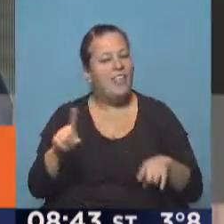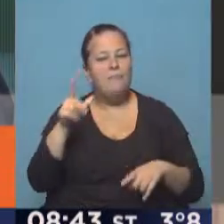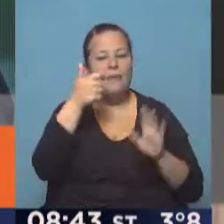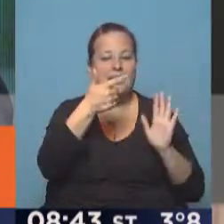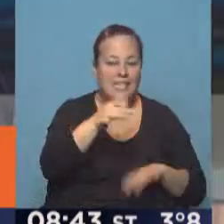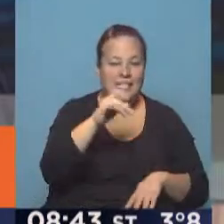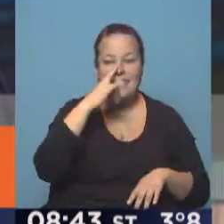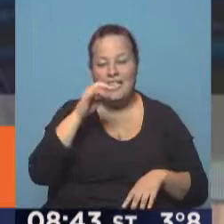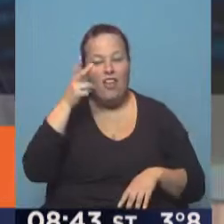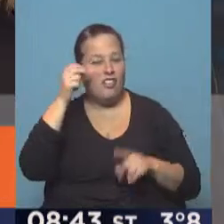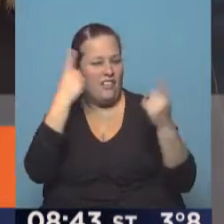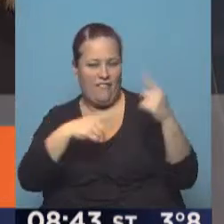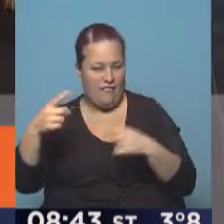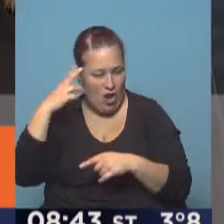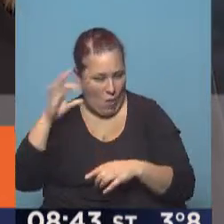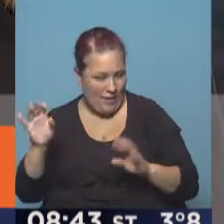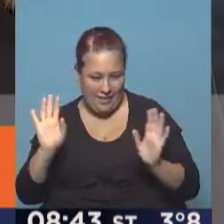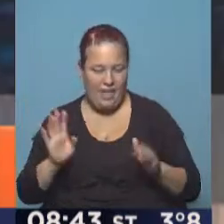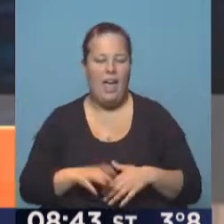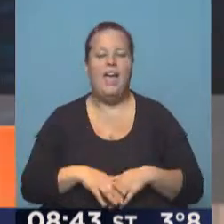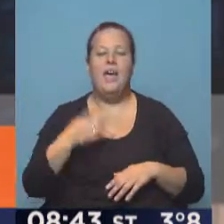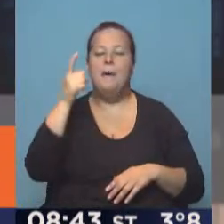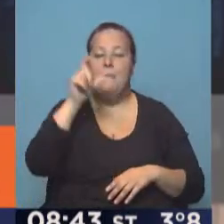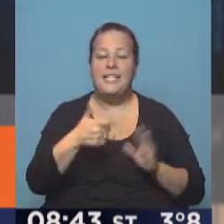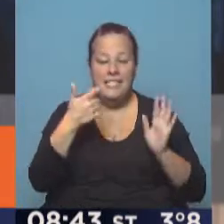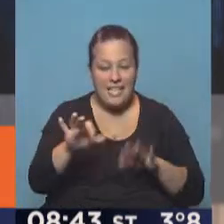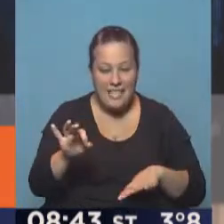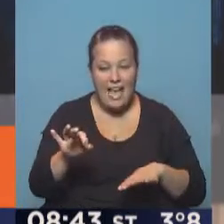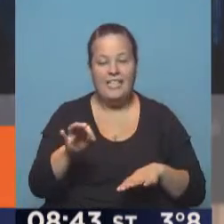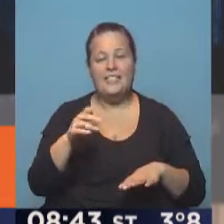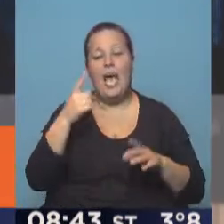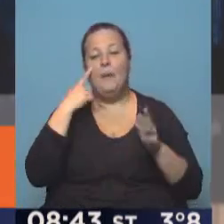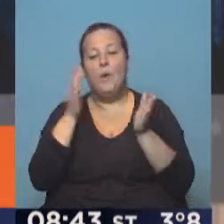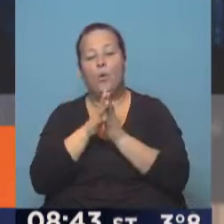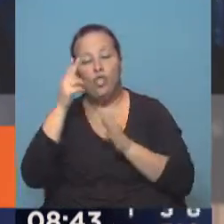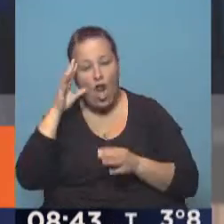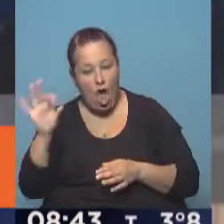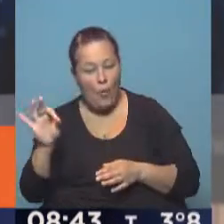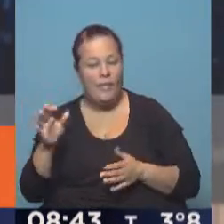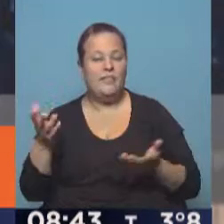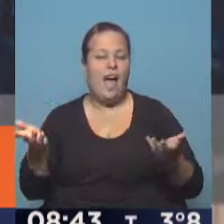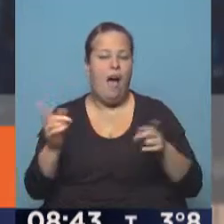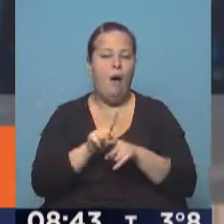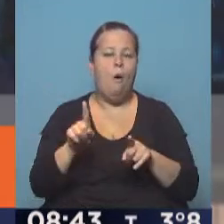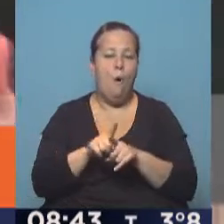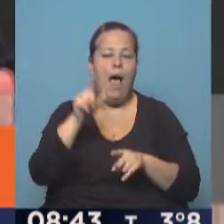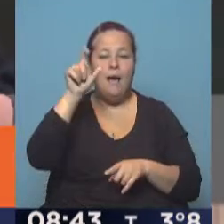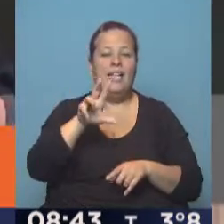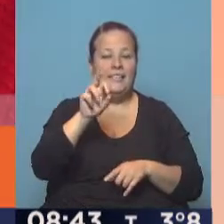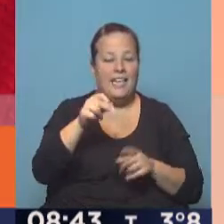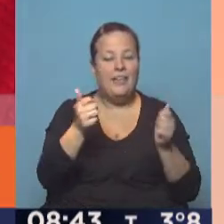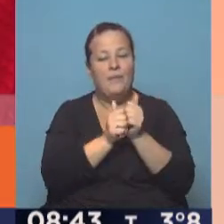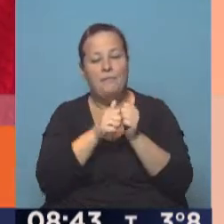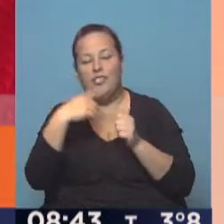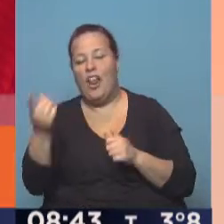de 60 que una de 70, que una de 80, que una de 90. Que una persona de 60 viva con una de 90, quiere decir que una persona de 30 viva